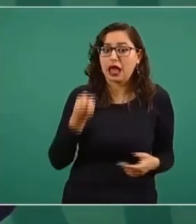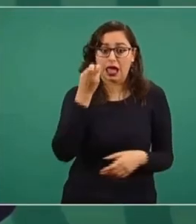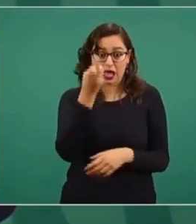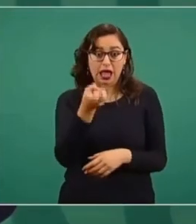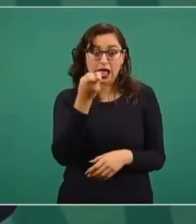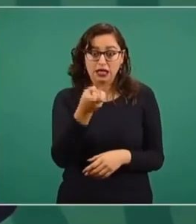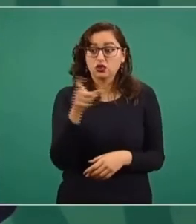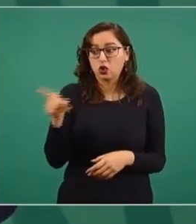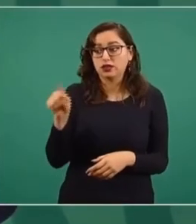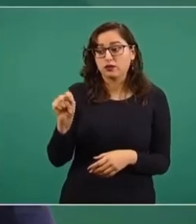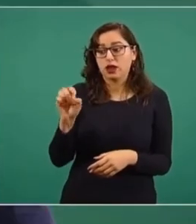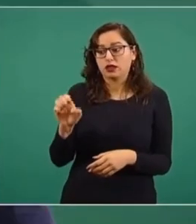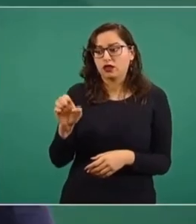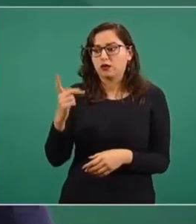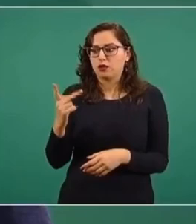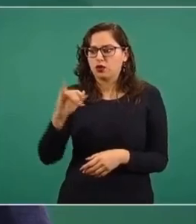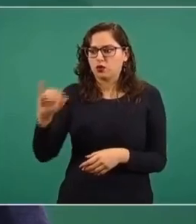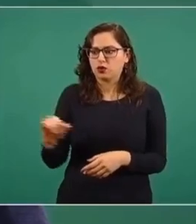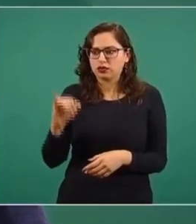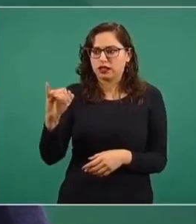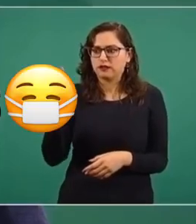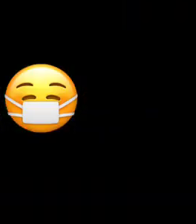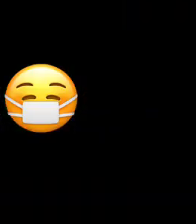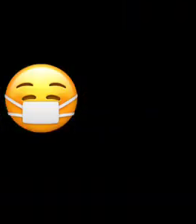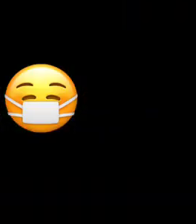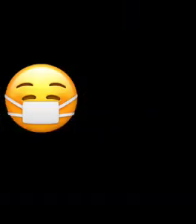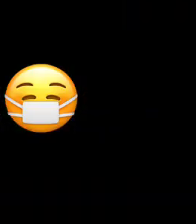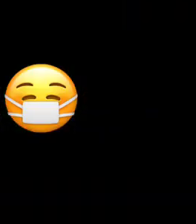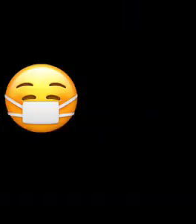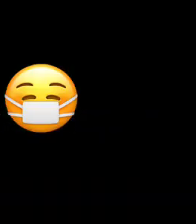Básicamente, esa es la discusión y ahora el INE se tiene que pronunciar.